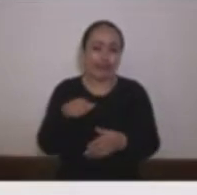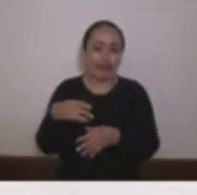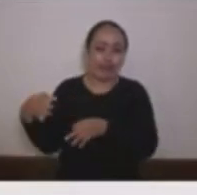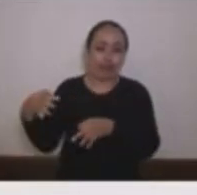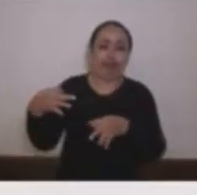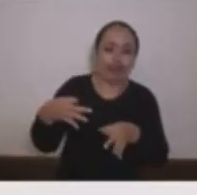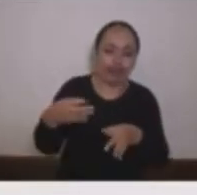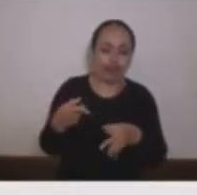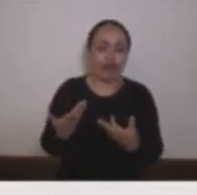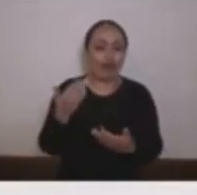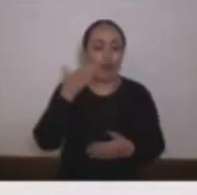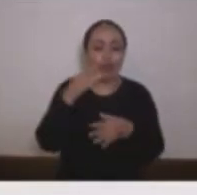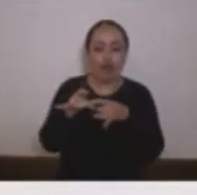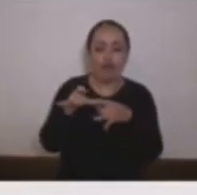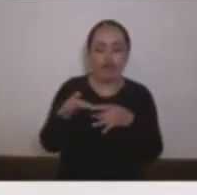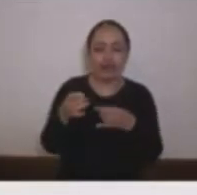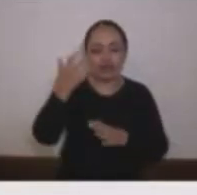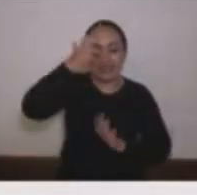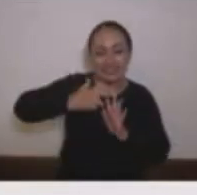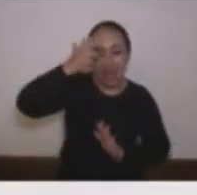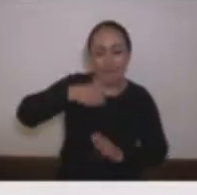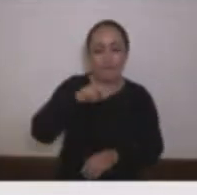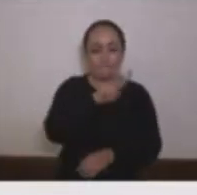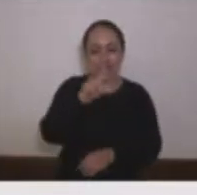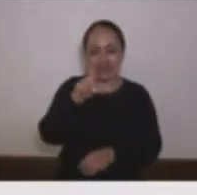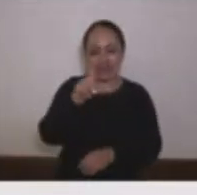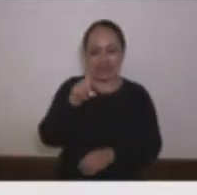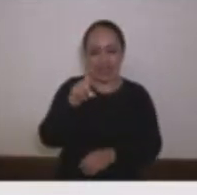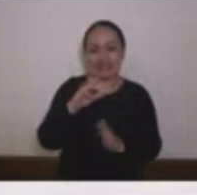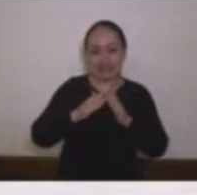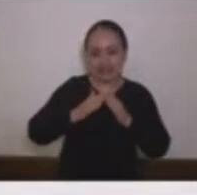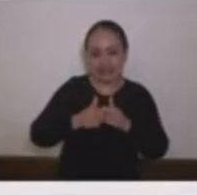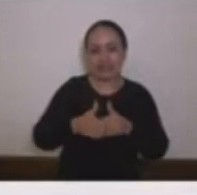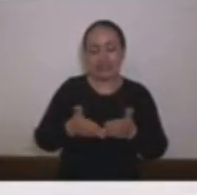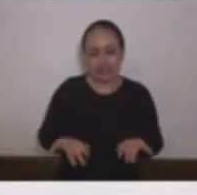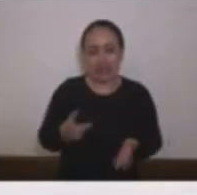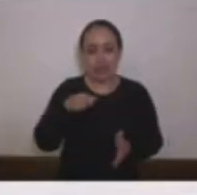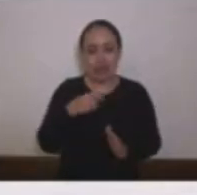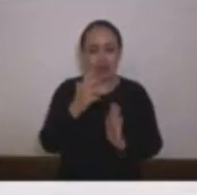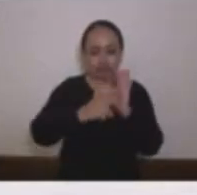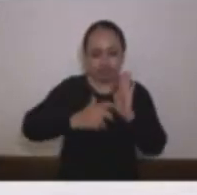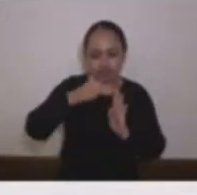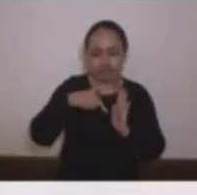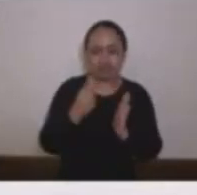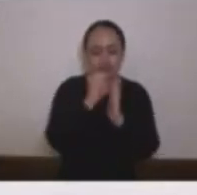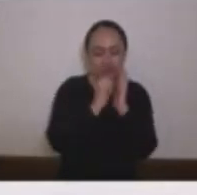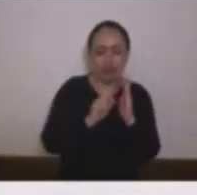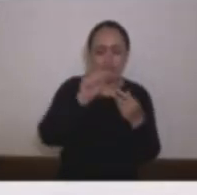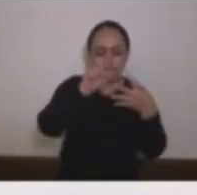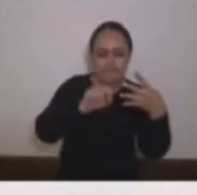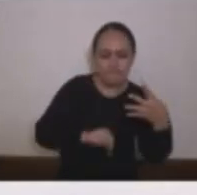hasta el 26 de diciembre se hizo la prueba de conocimiento en la prueba el eje temático tenía preguntas que al parecer no están